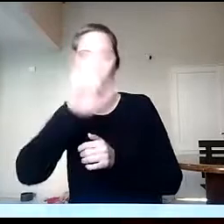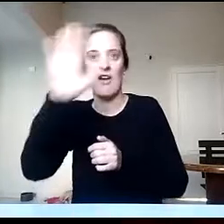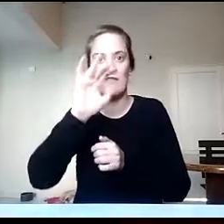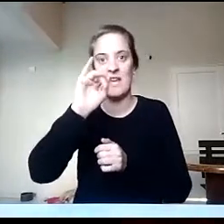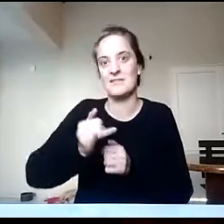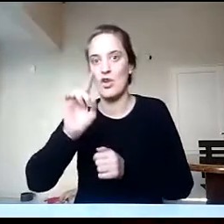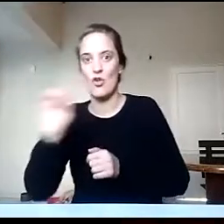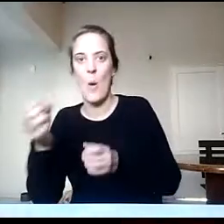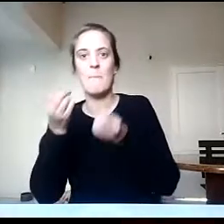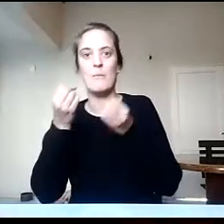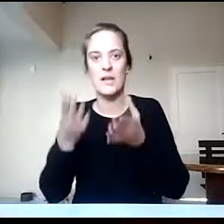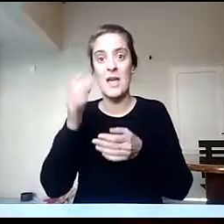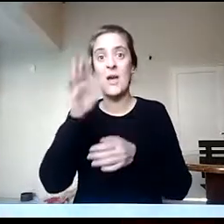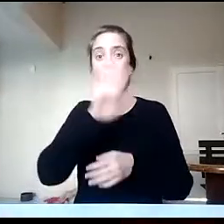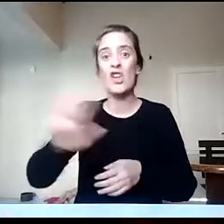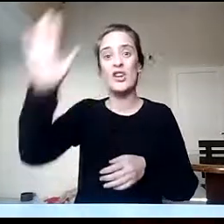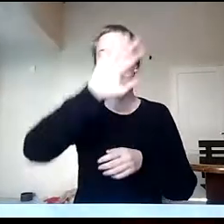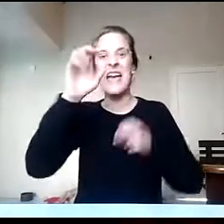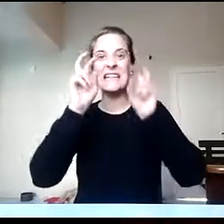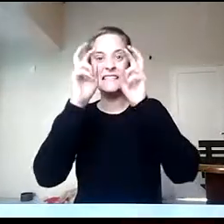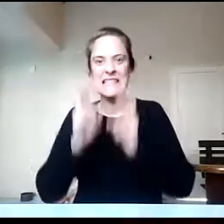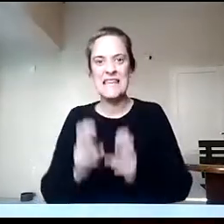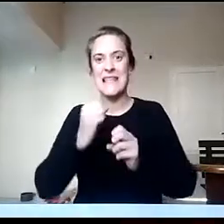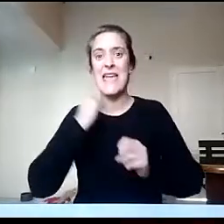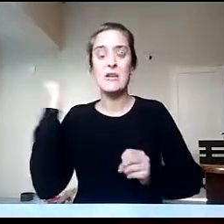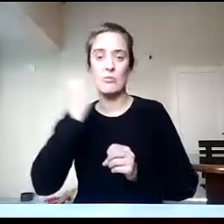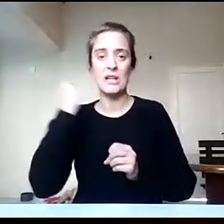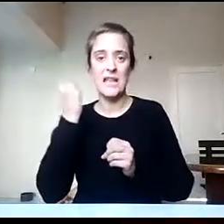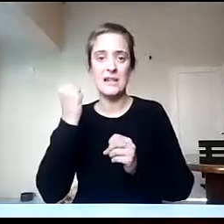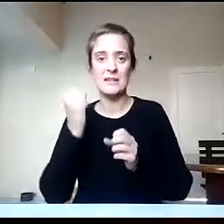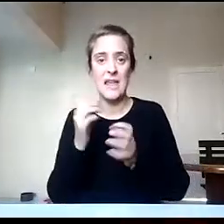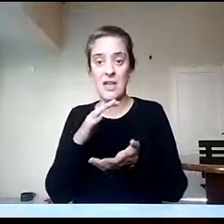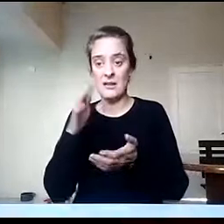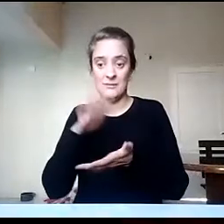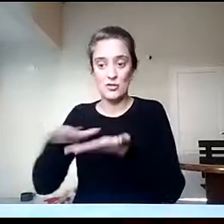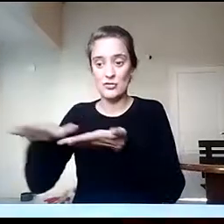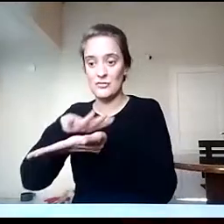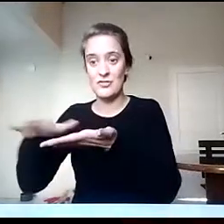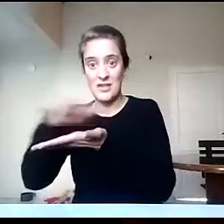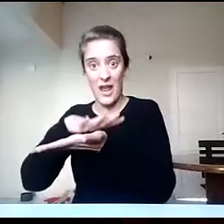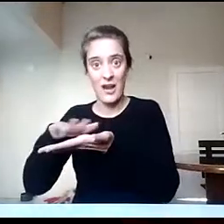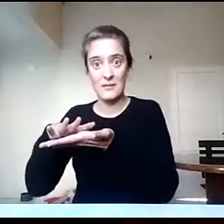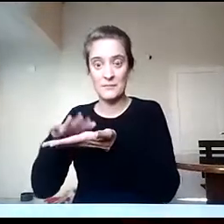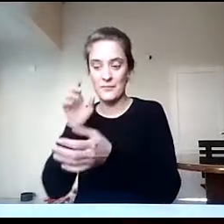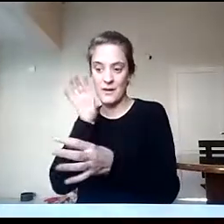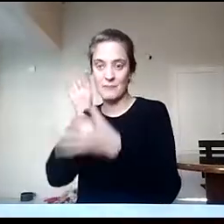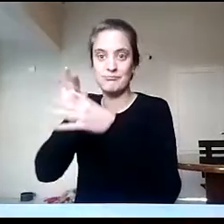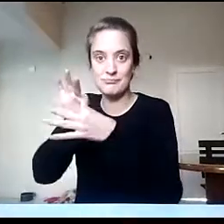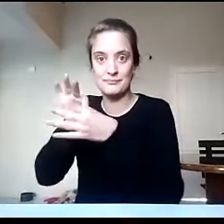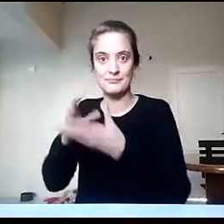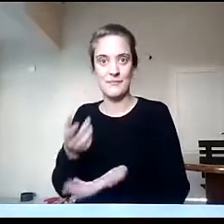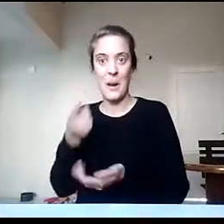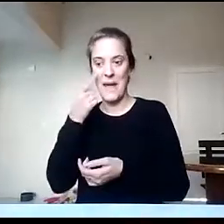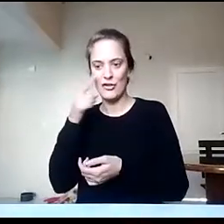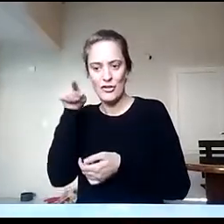que permite entender y comprender la realidad social que vivimos actualmente. Es más,